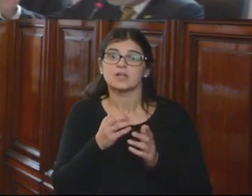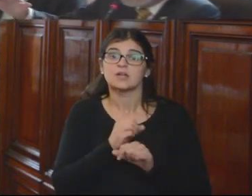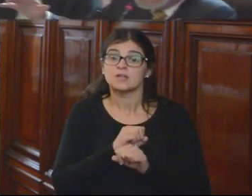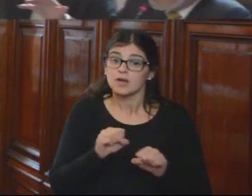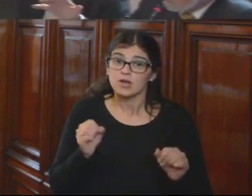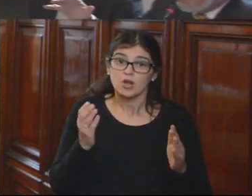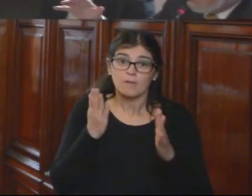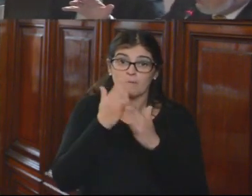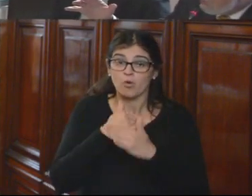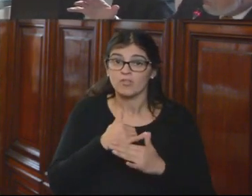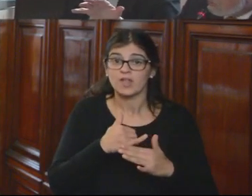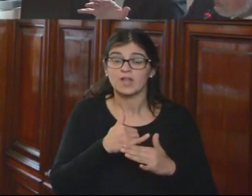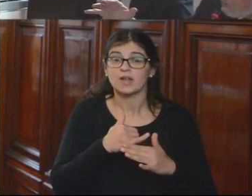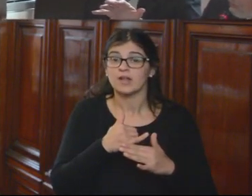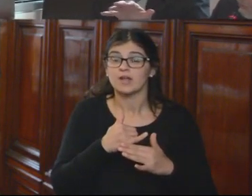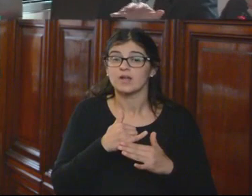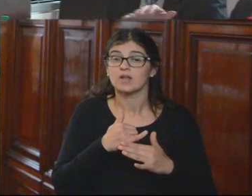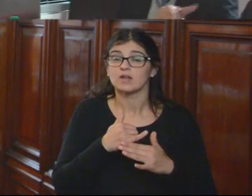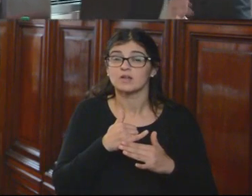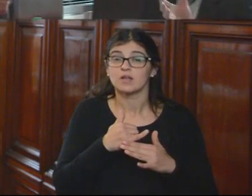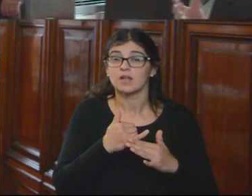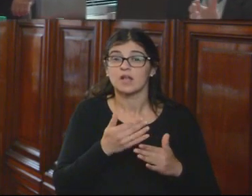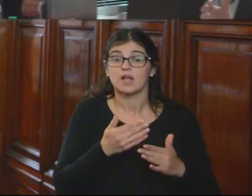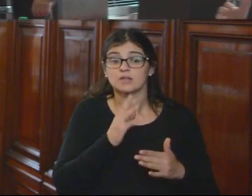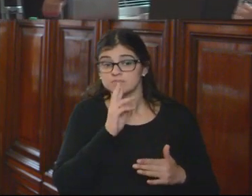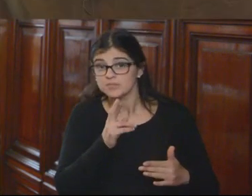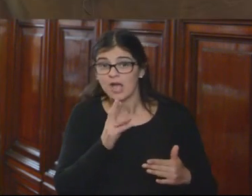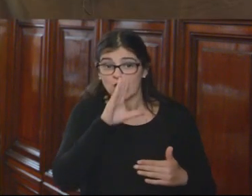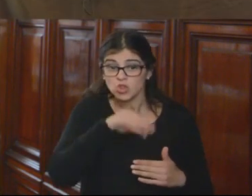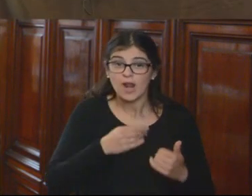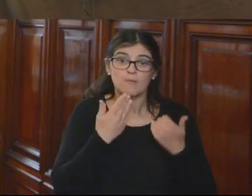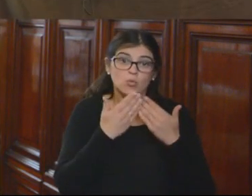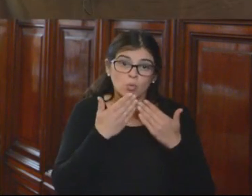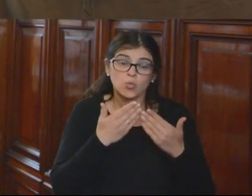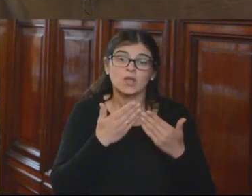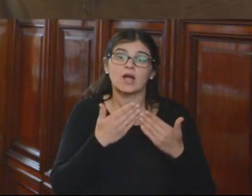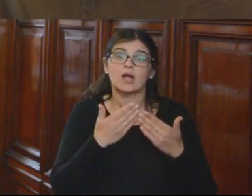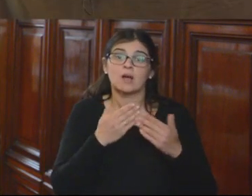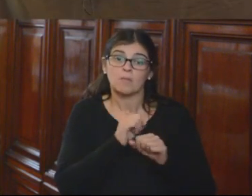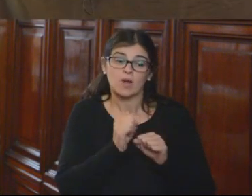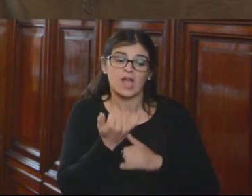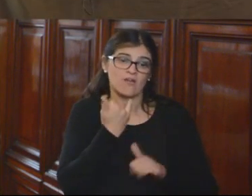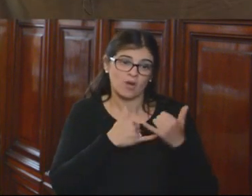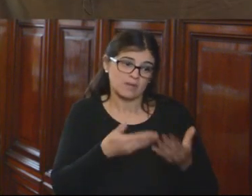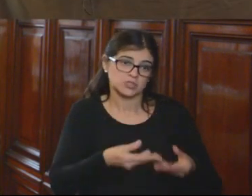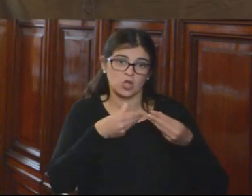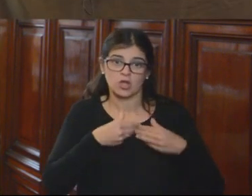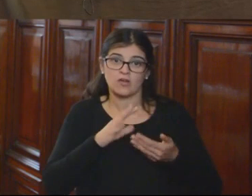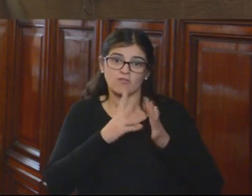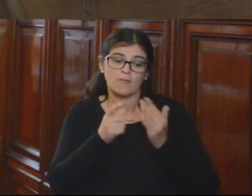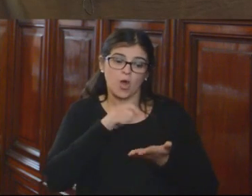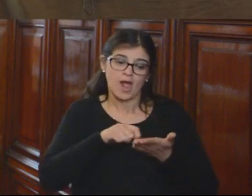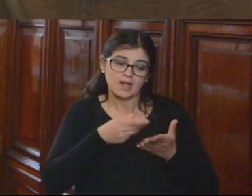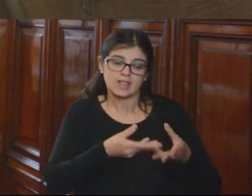pudieran dar respuesta a todas las preguntas, será bienvenida la información por escrito